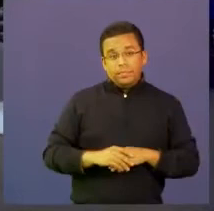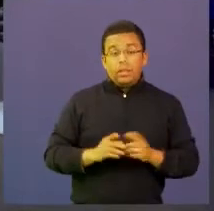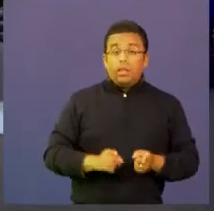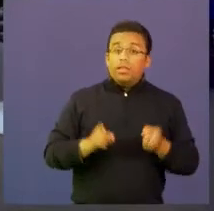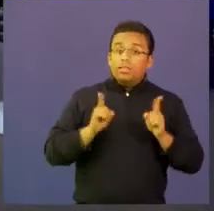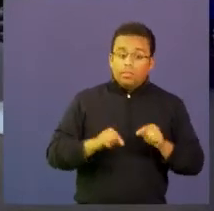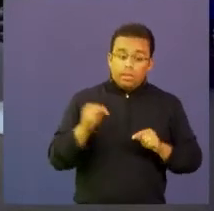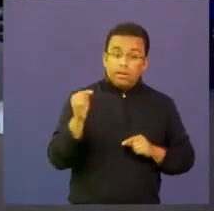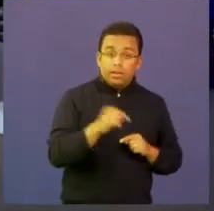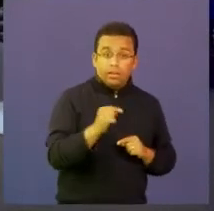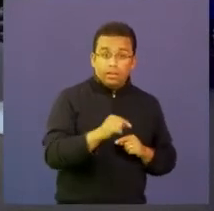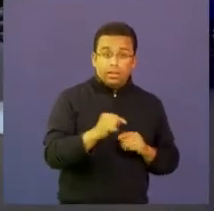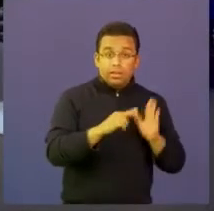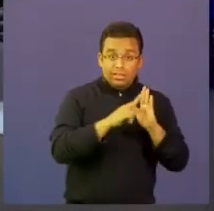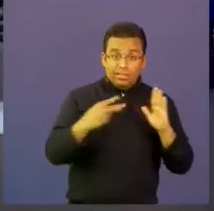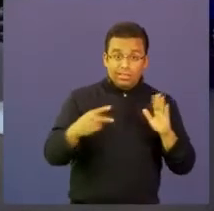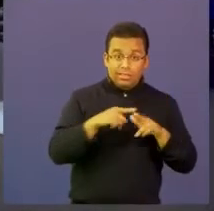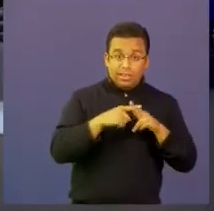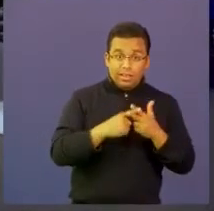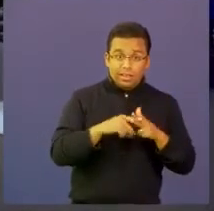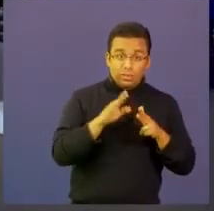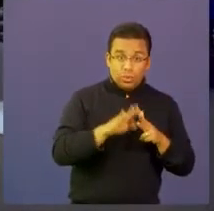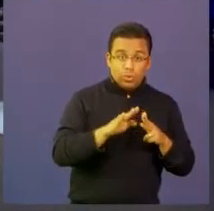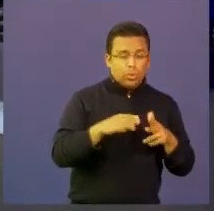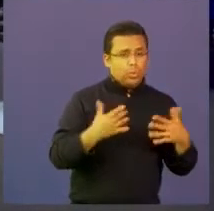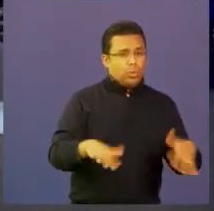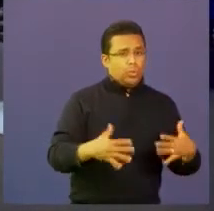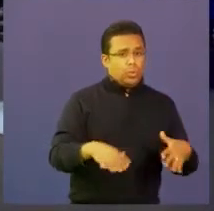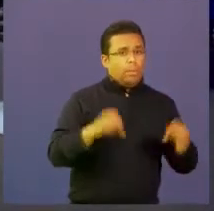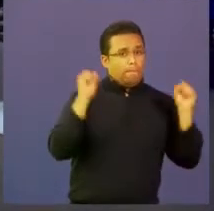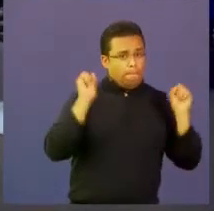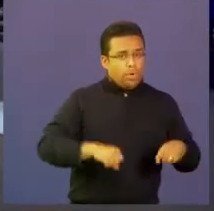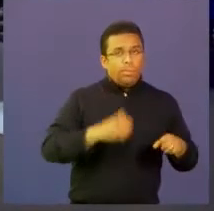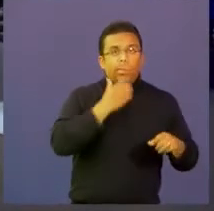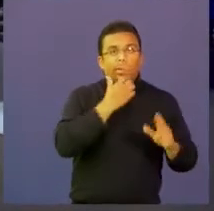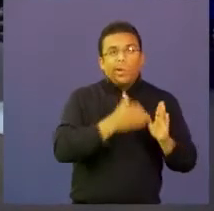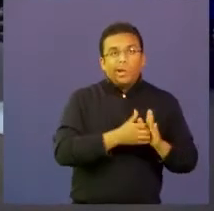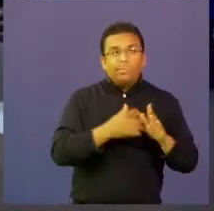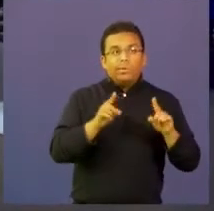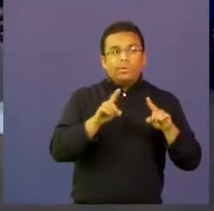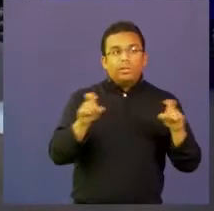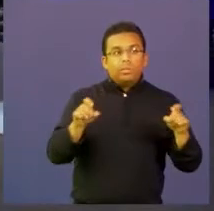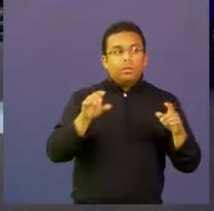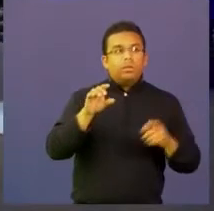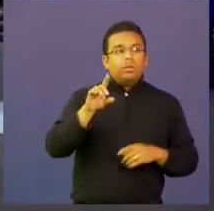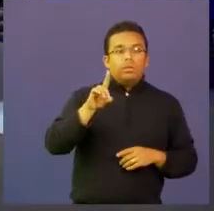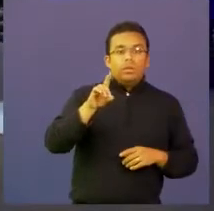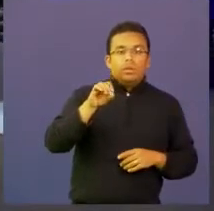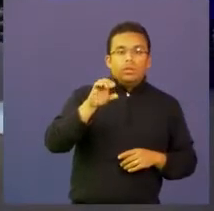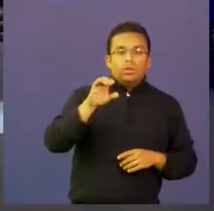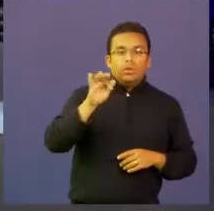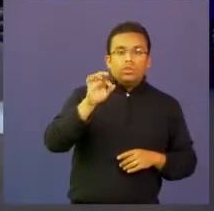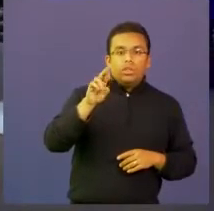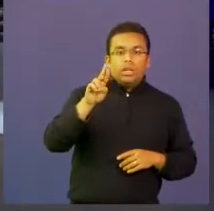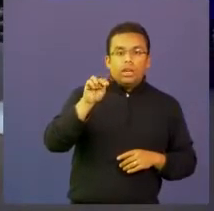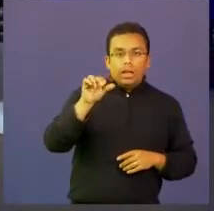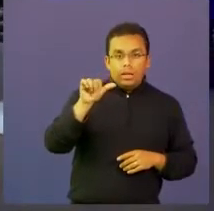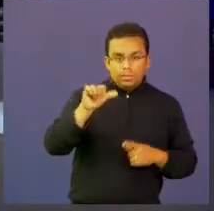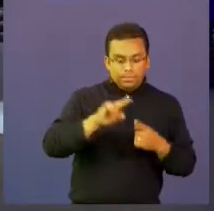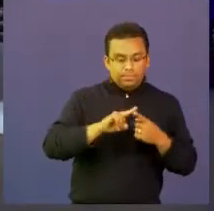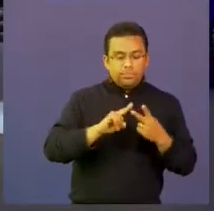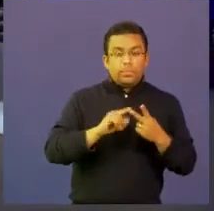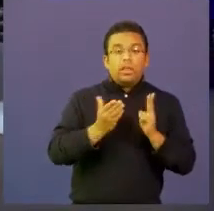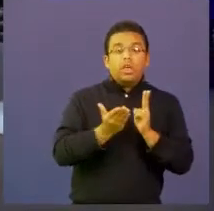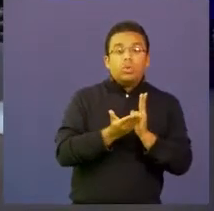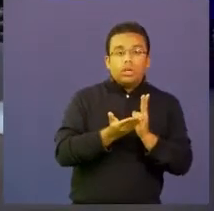utilizando estas herramientas tecnológicas para desarrollar otras capacidades que por ejemplo en el tema de doctrina en el tema de educación en el tema de derechos humanos que es un tema